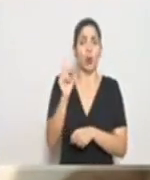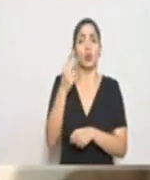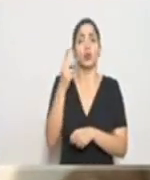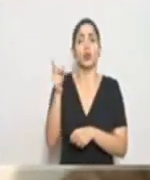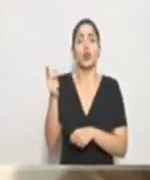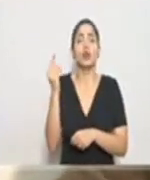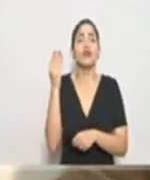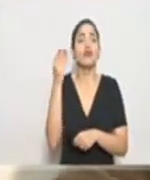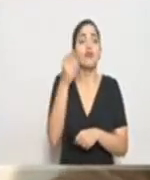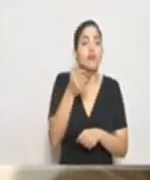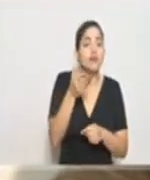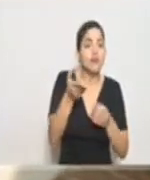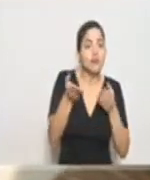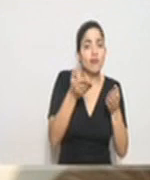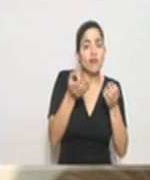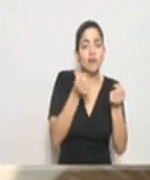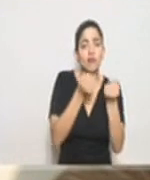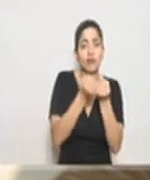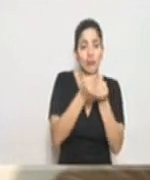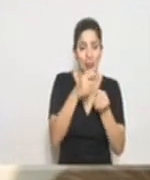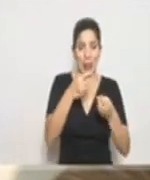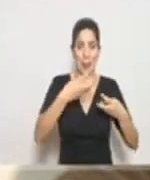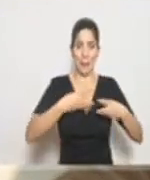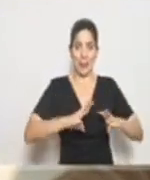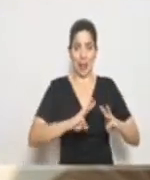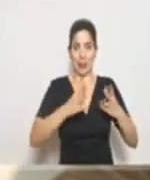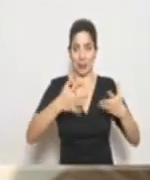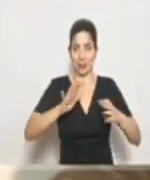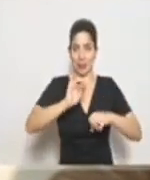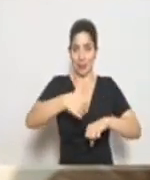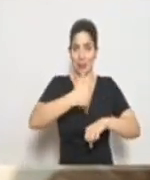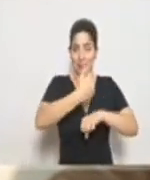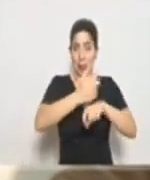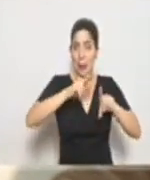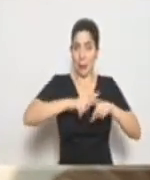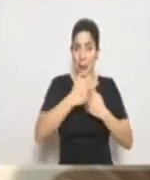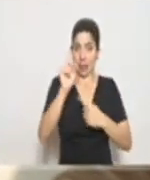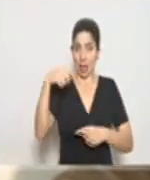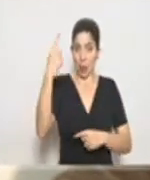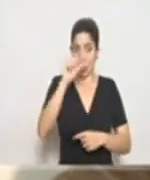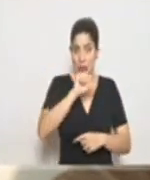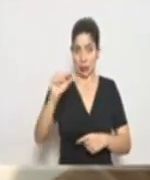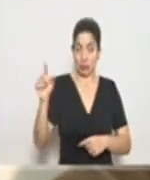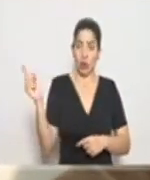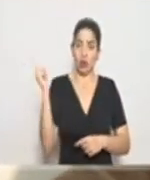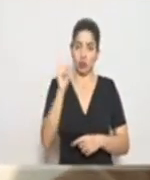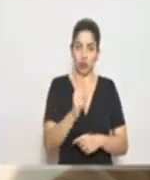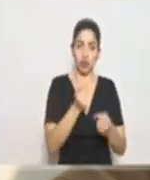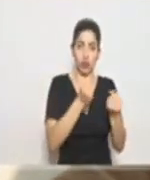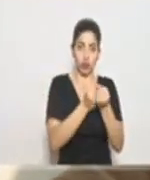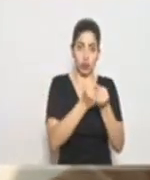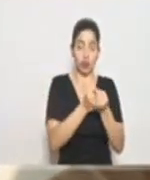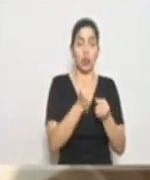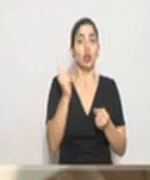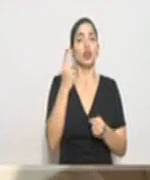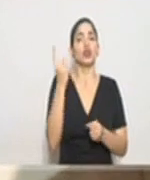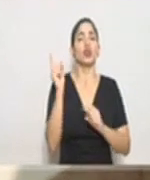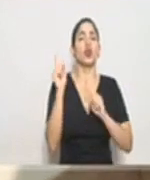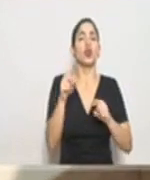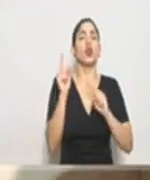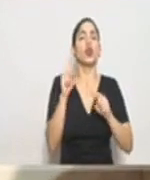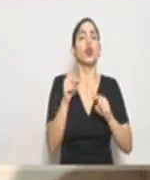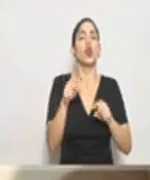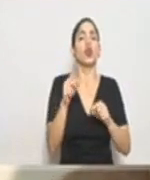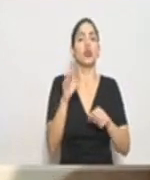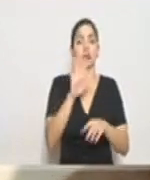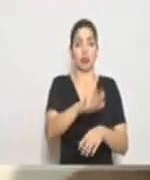el servicio, tanto por esta metodología que hemos establecido a partir de la próxima semana y, mientras tanto, solamente presentarse a